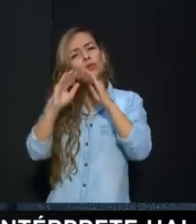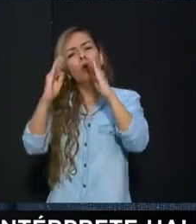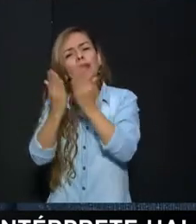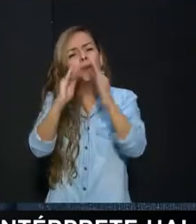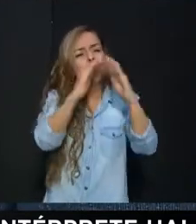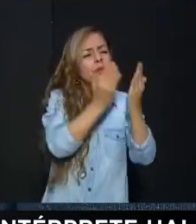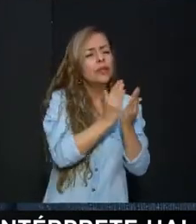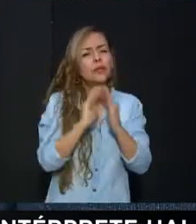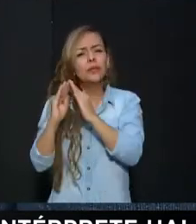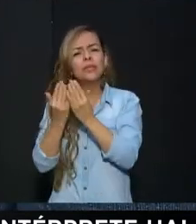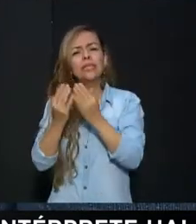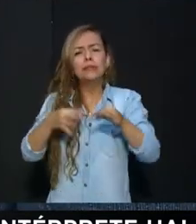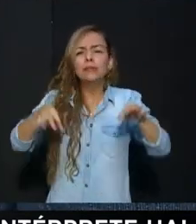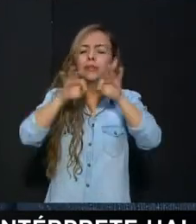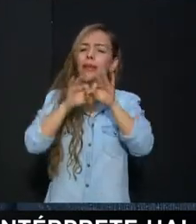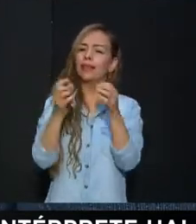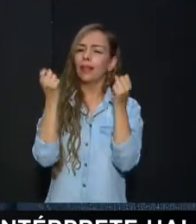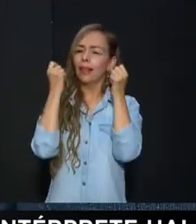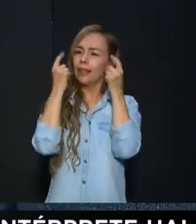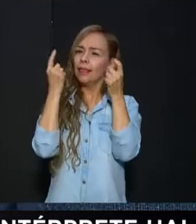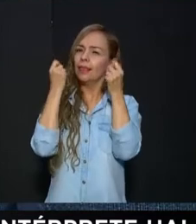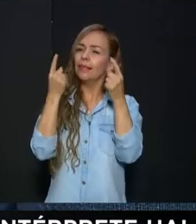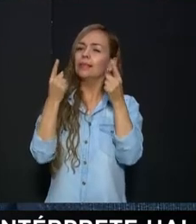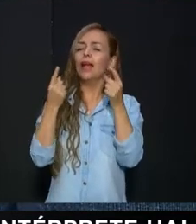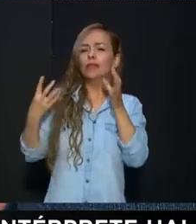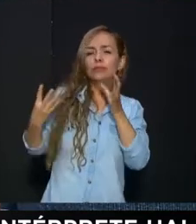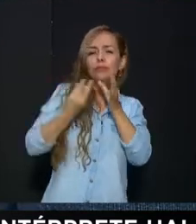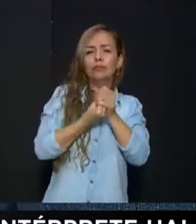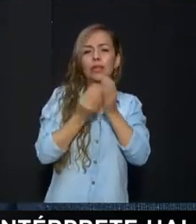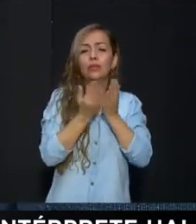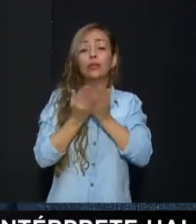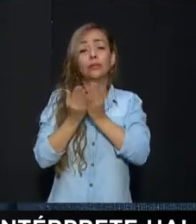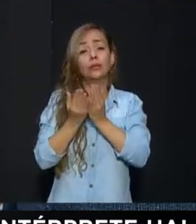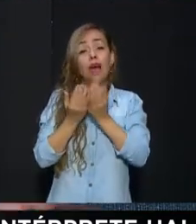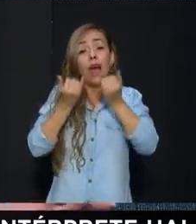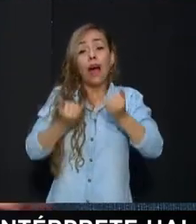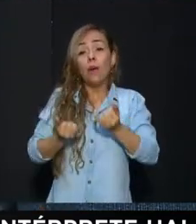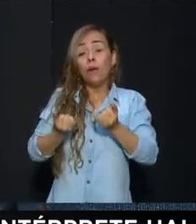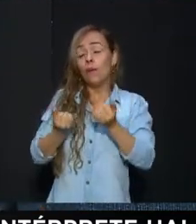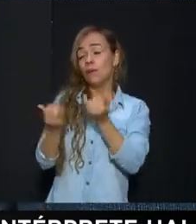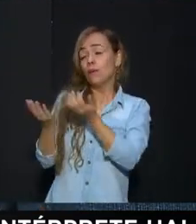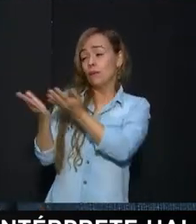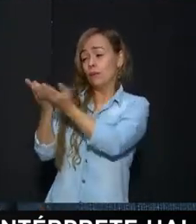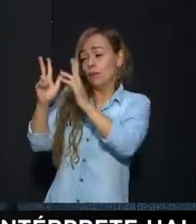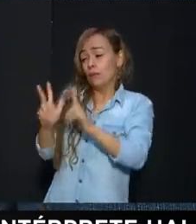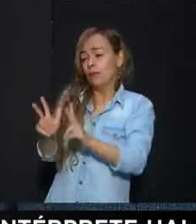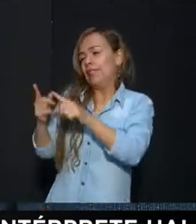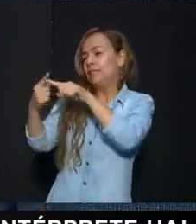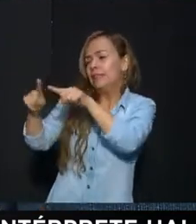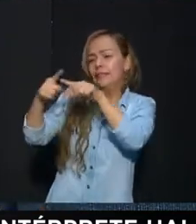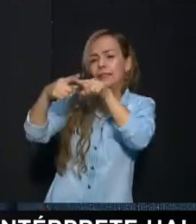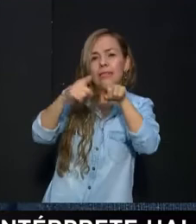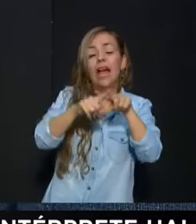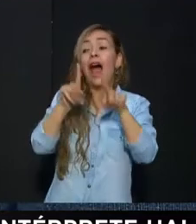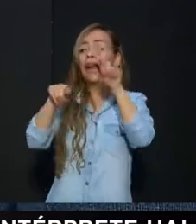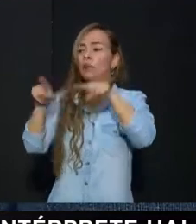inclusiva Porque en este momento de la pandemia Todos los estudiantes son diferentes Entonces hay una cantidad de condiciones Condiciones